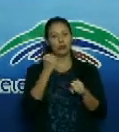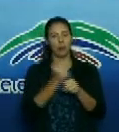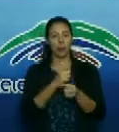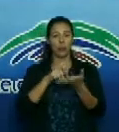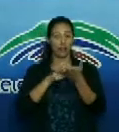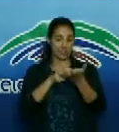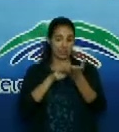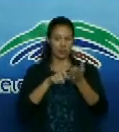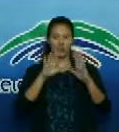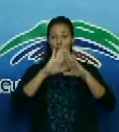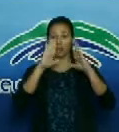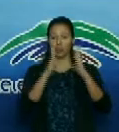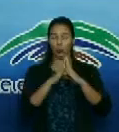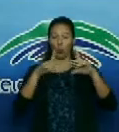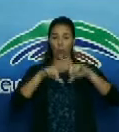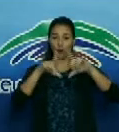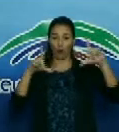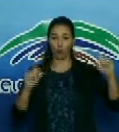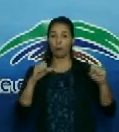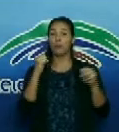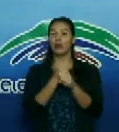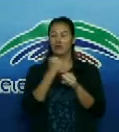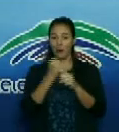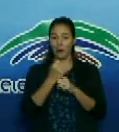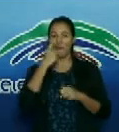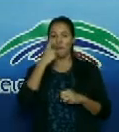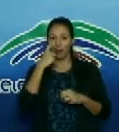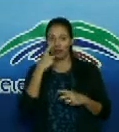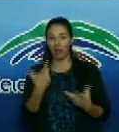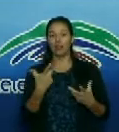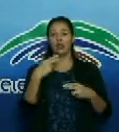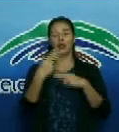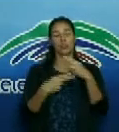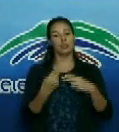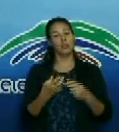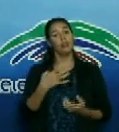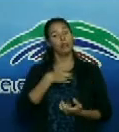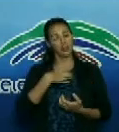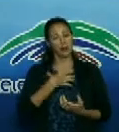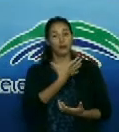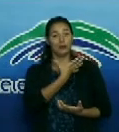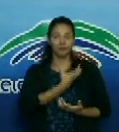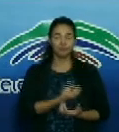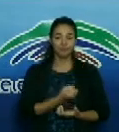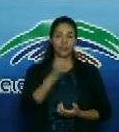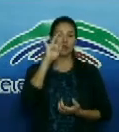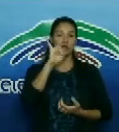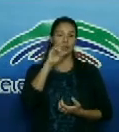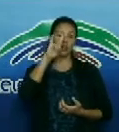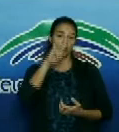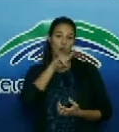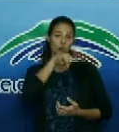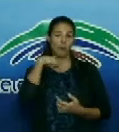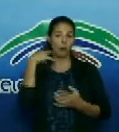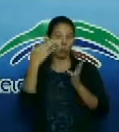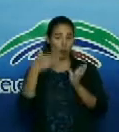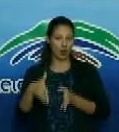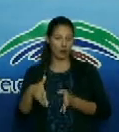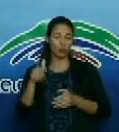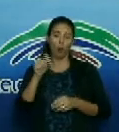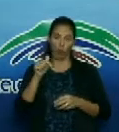por la labor que vienen desarrollando. 79 fallecimientos lamentablemente. Hoy se produjo otro